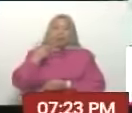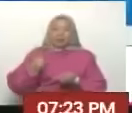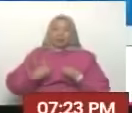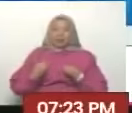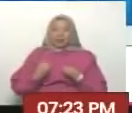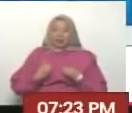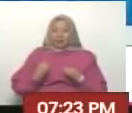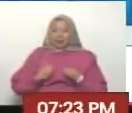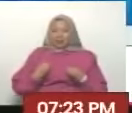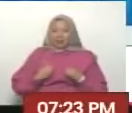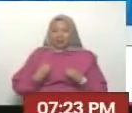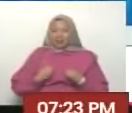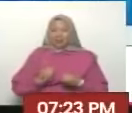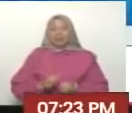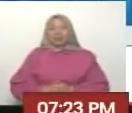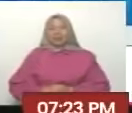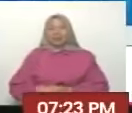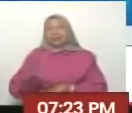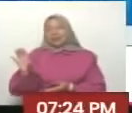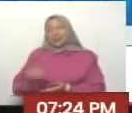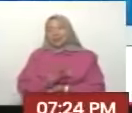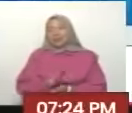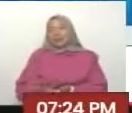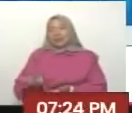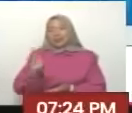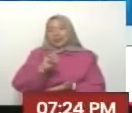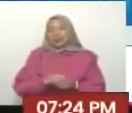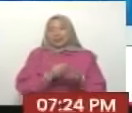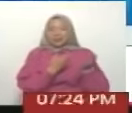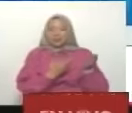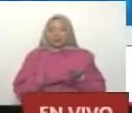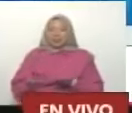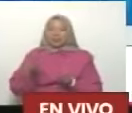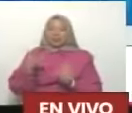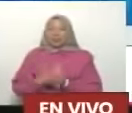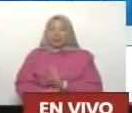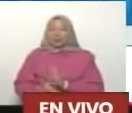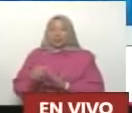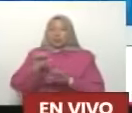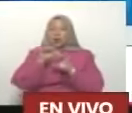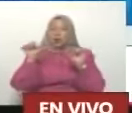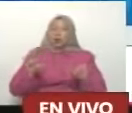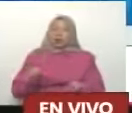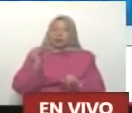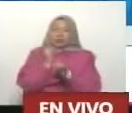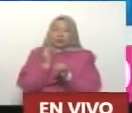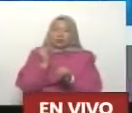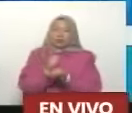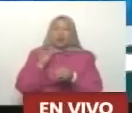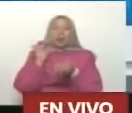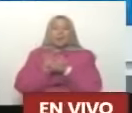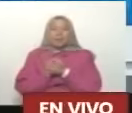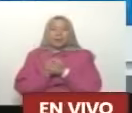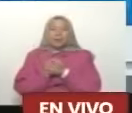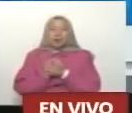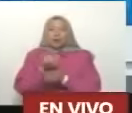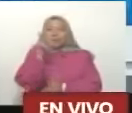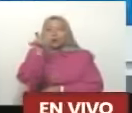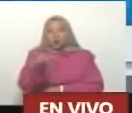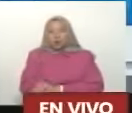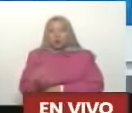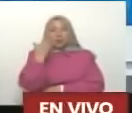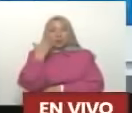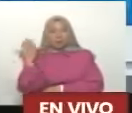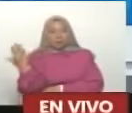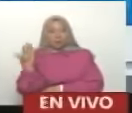Y con esta canción recibimos el segmento Zona Digital Con el gran Ignacio Ramonet